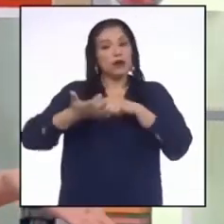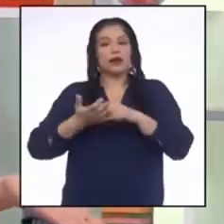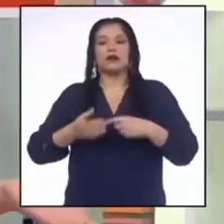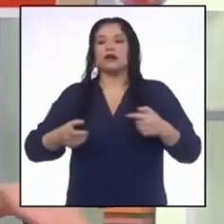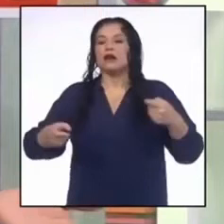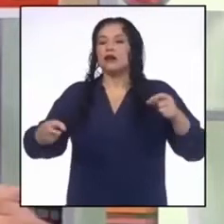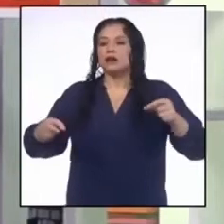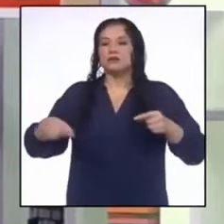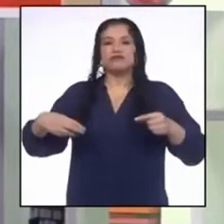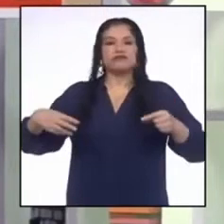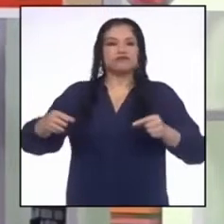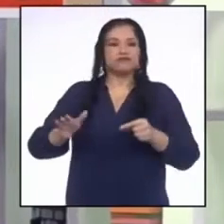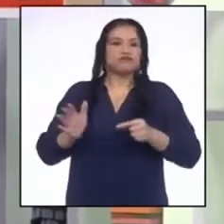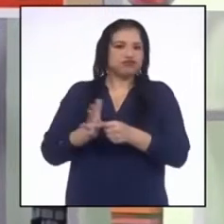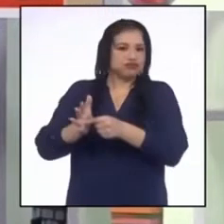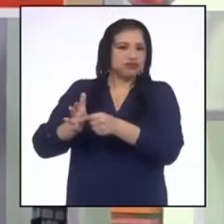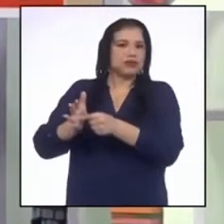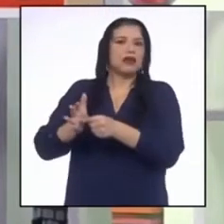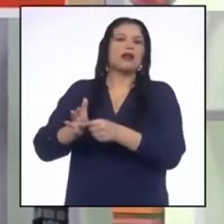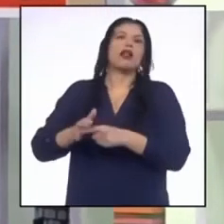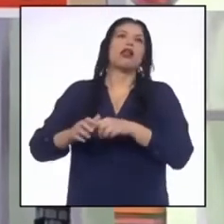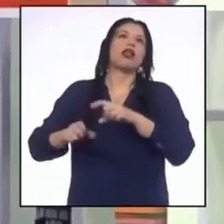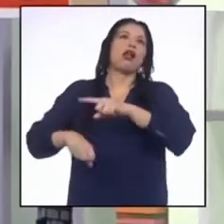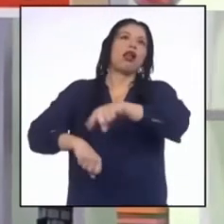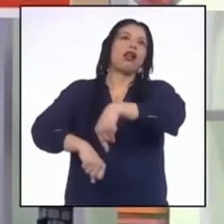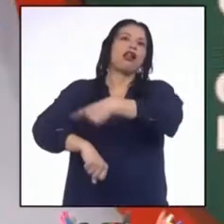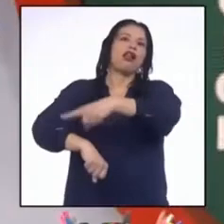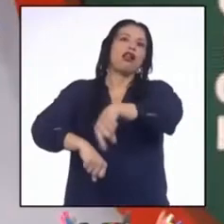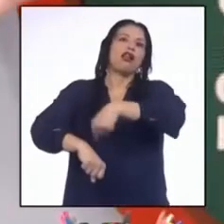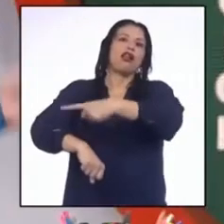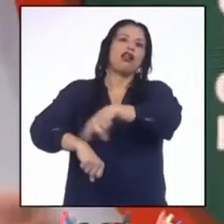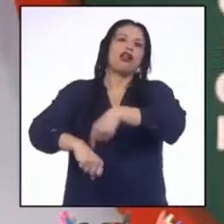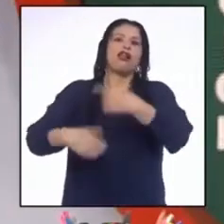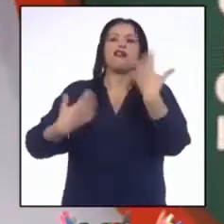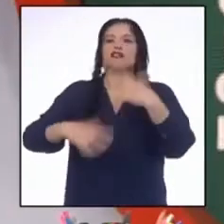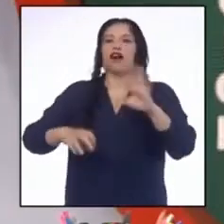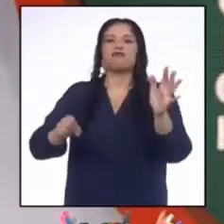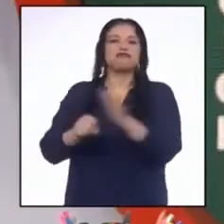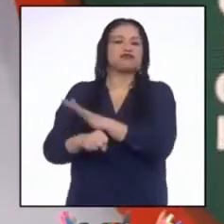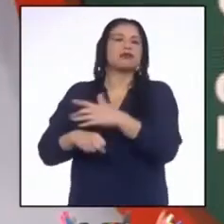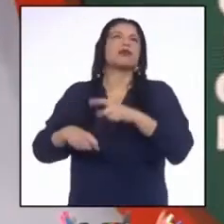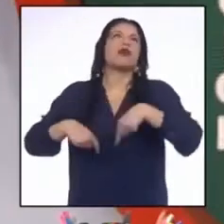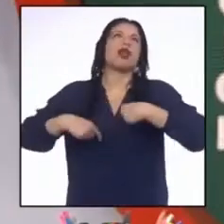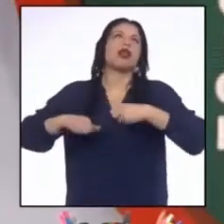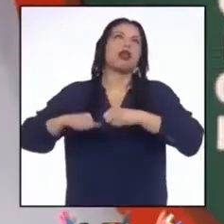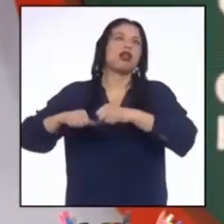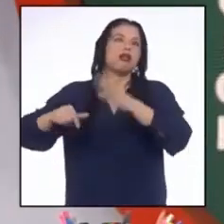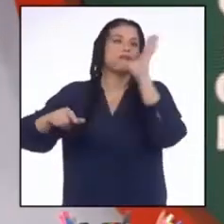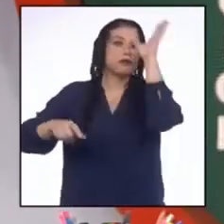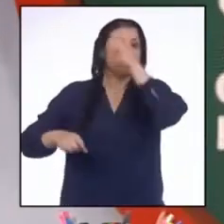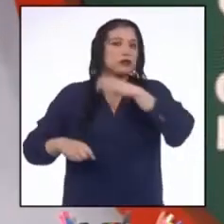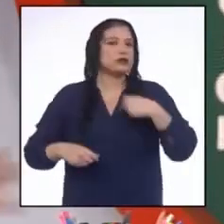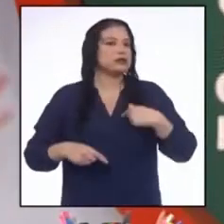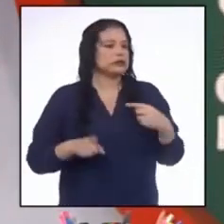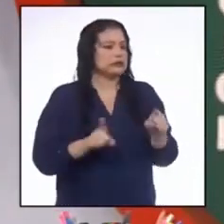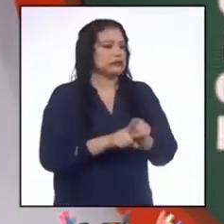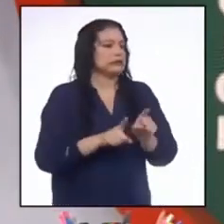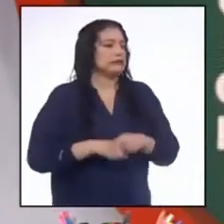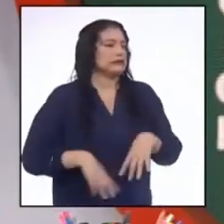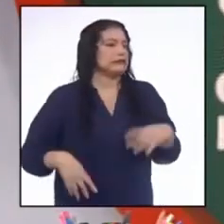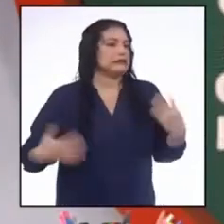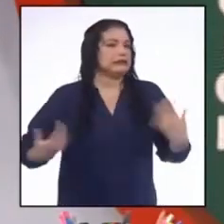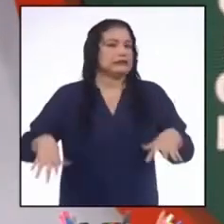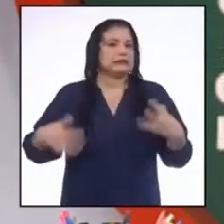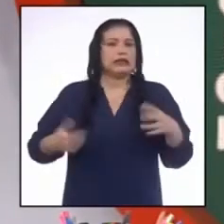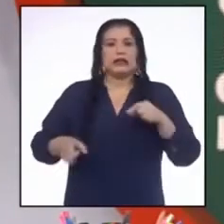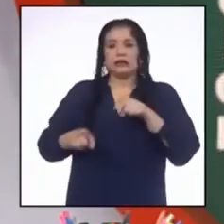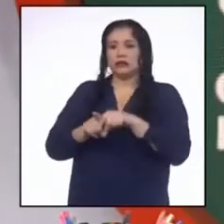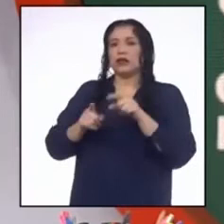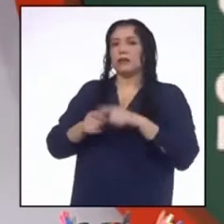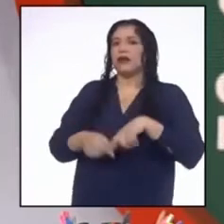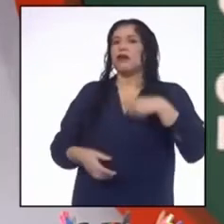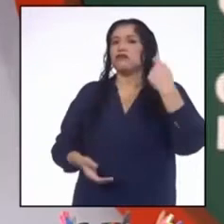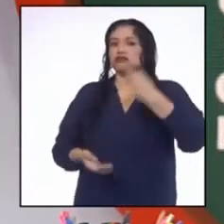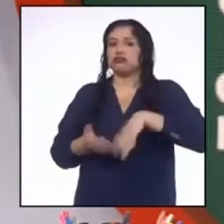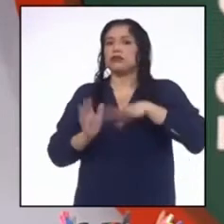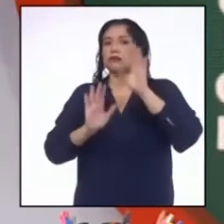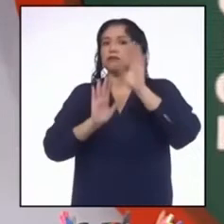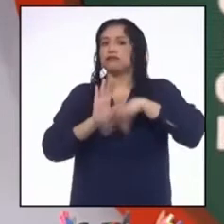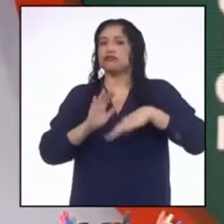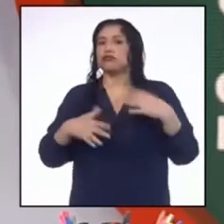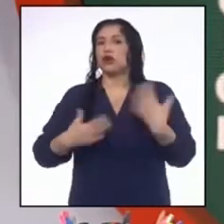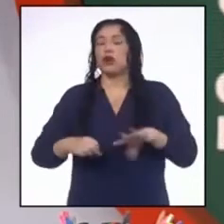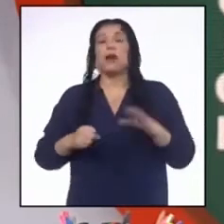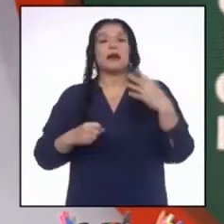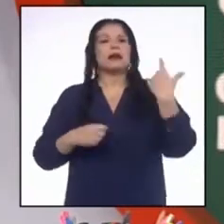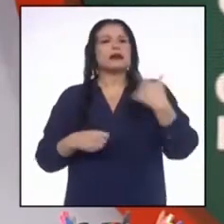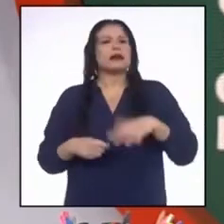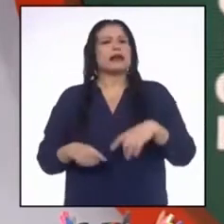muchas horas teniendo la batería completamente cargada. Yo también, Estef. Y eso no solamente genera gasto, sino que hace daño al